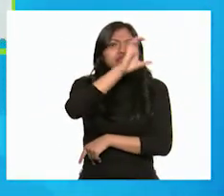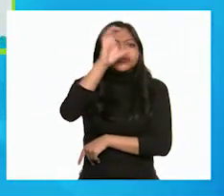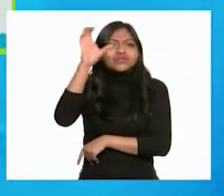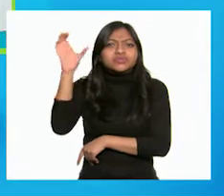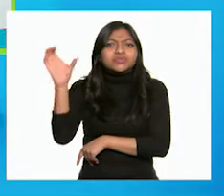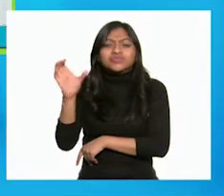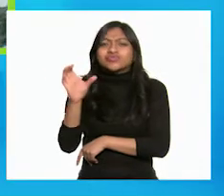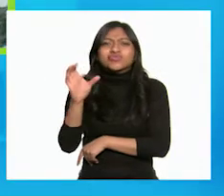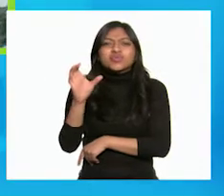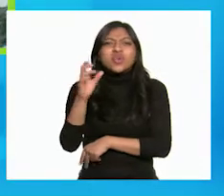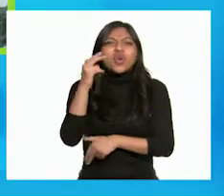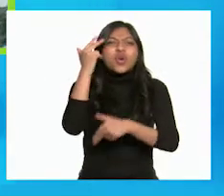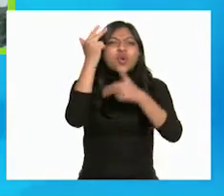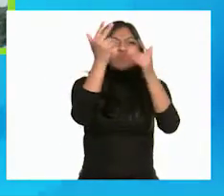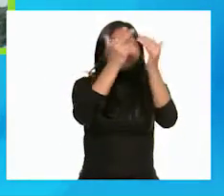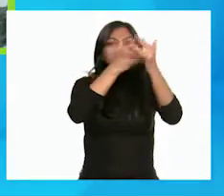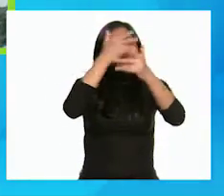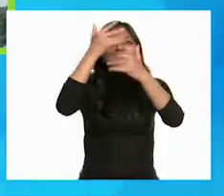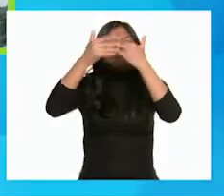humo.